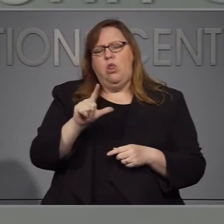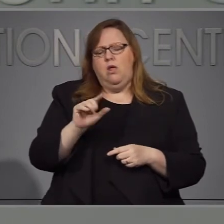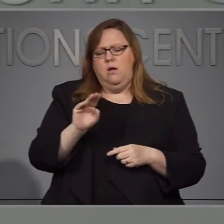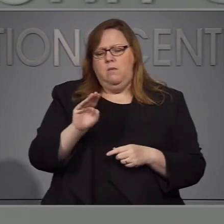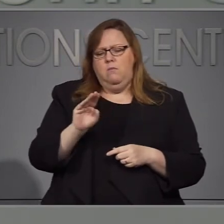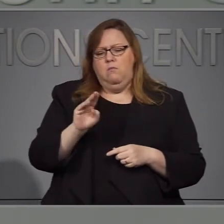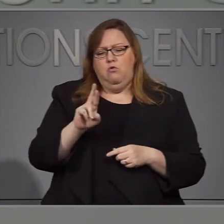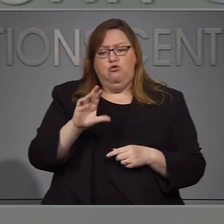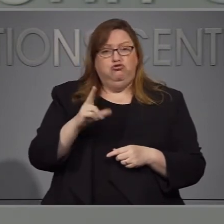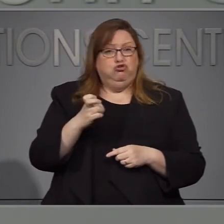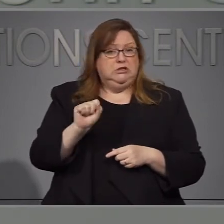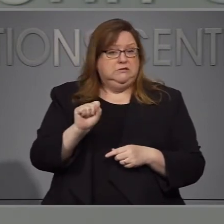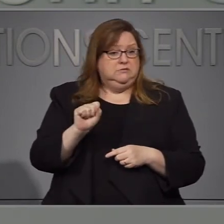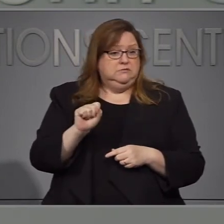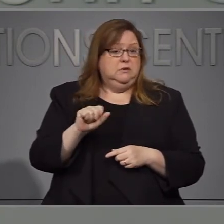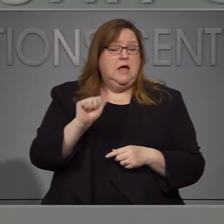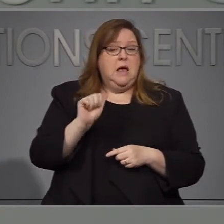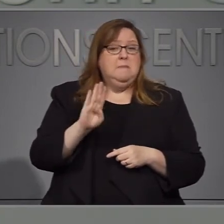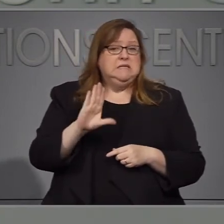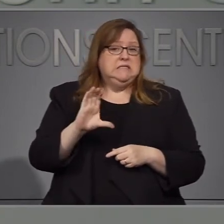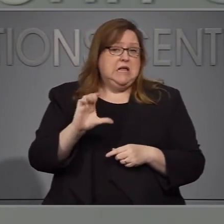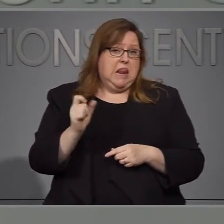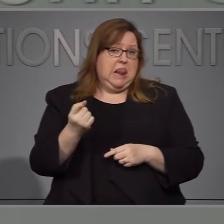Michael Purchase ABC Eleven.